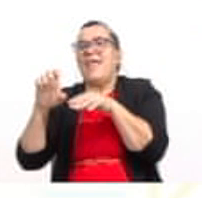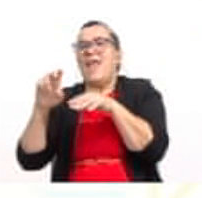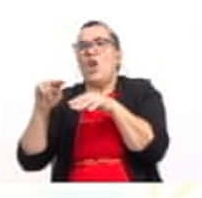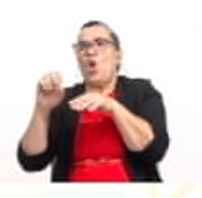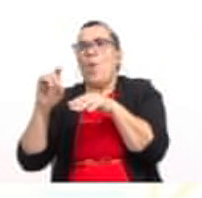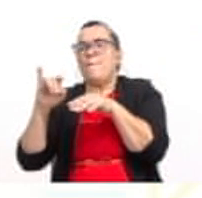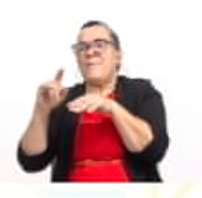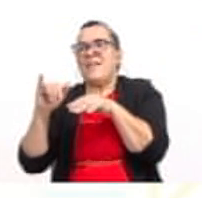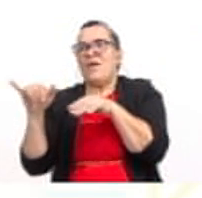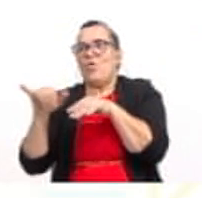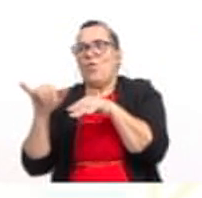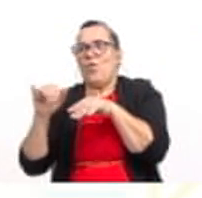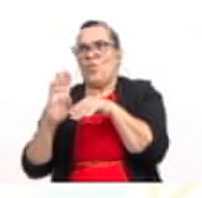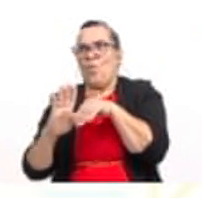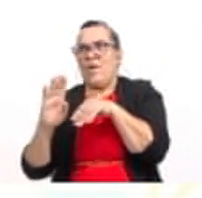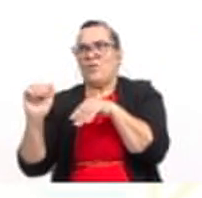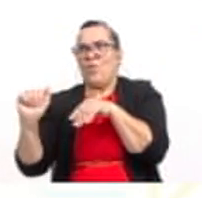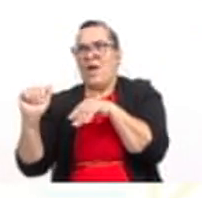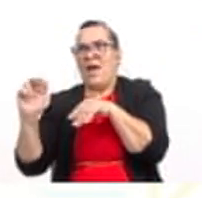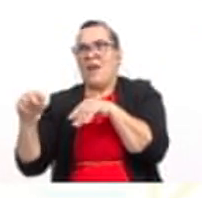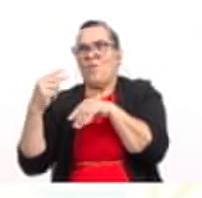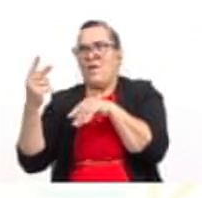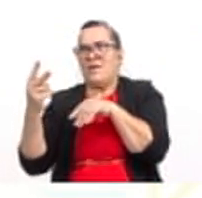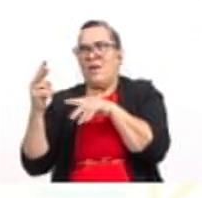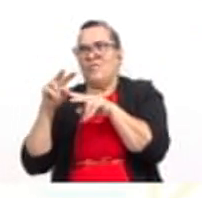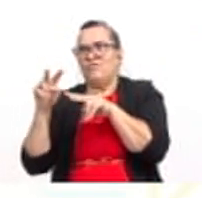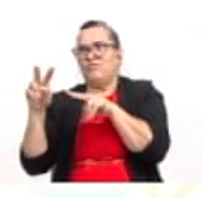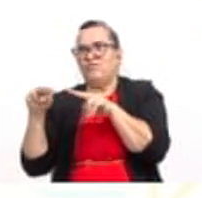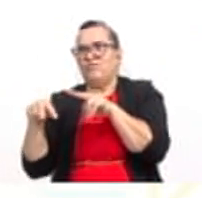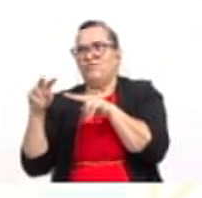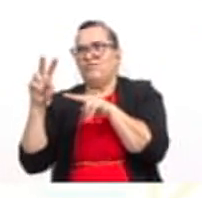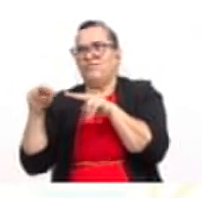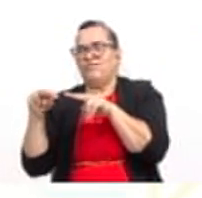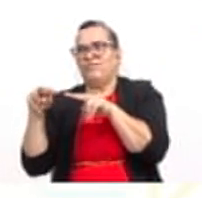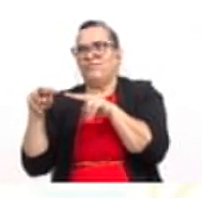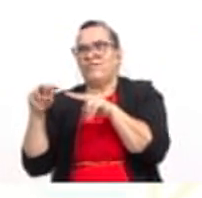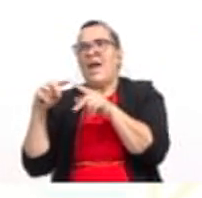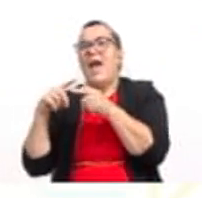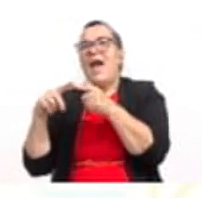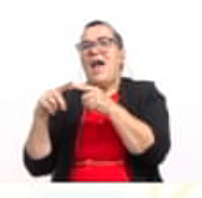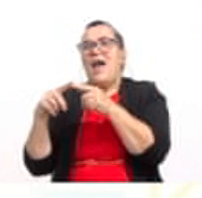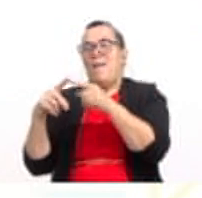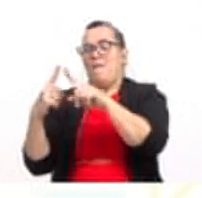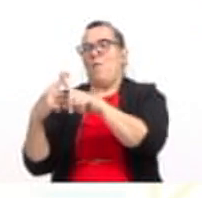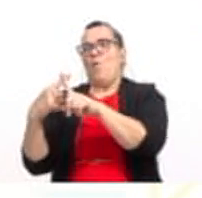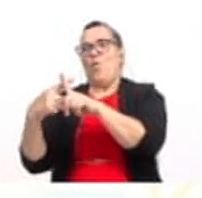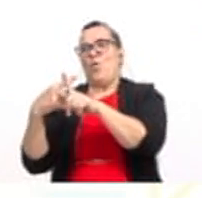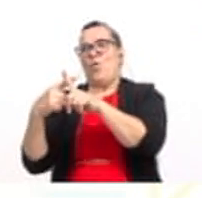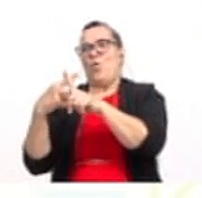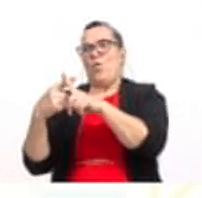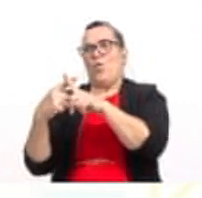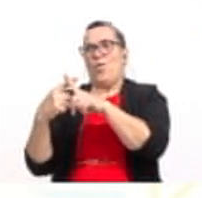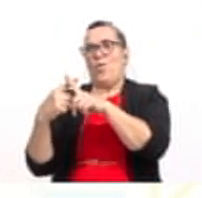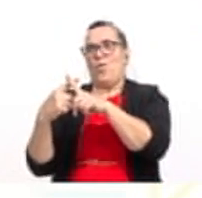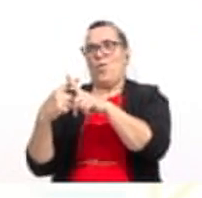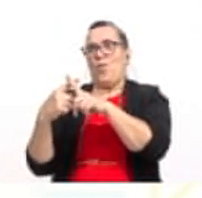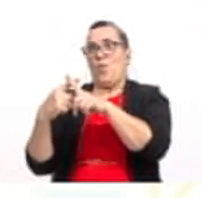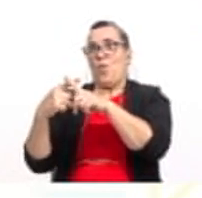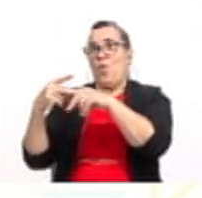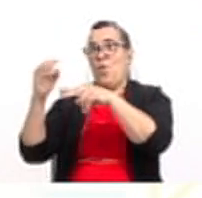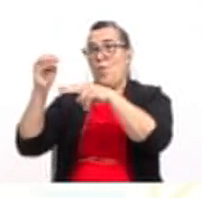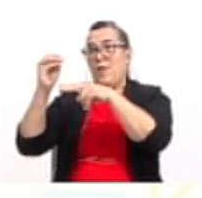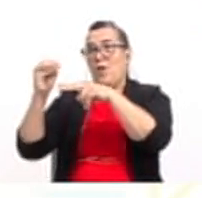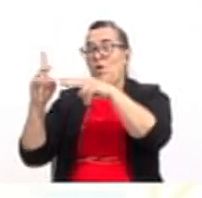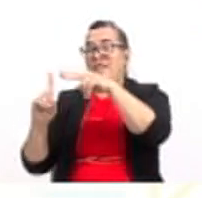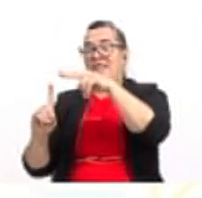denominador 4a al cuadrado. ¿Y qué hacemos? Vamos a multiplicar tanto el numerador como